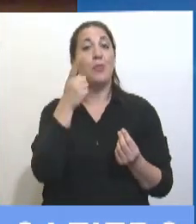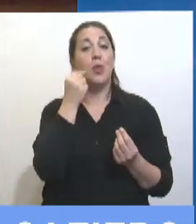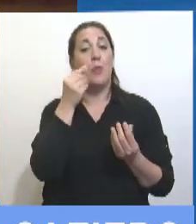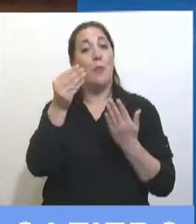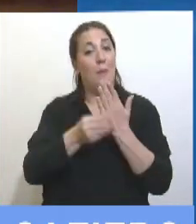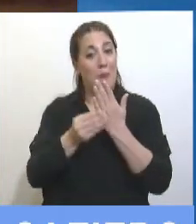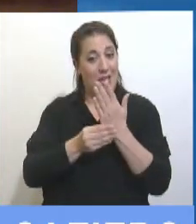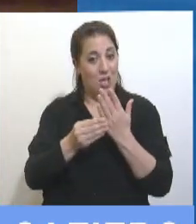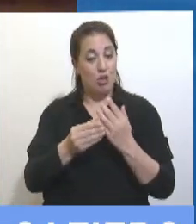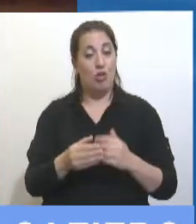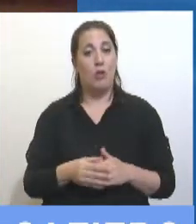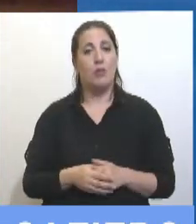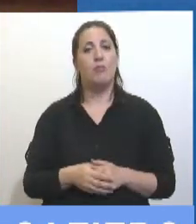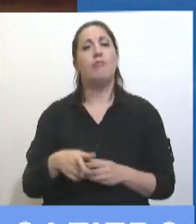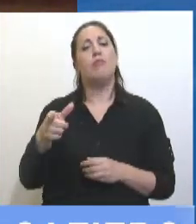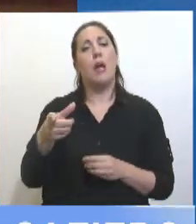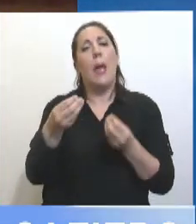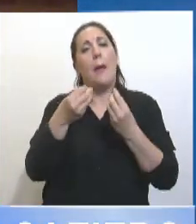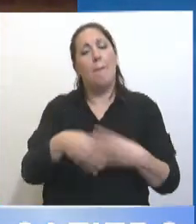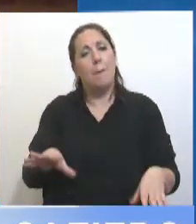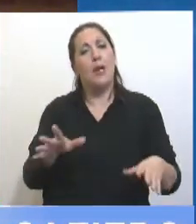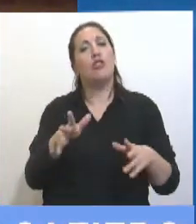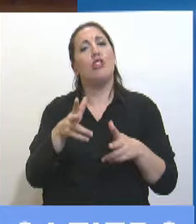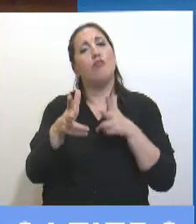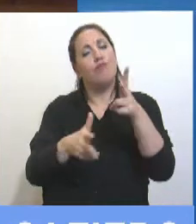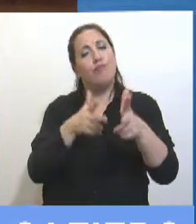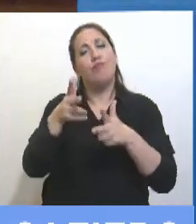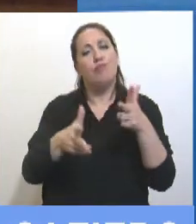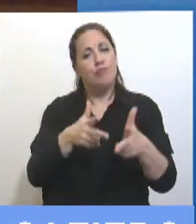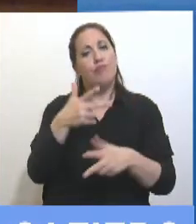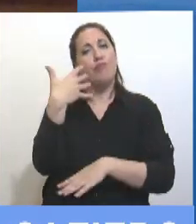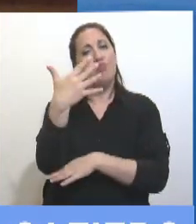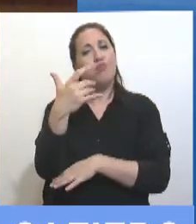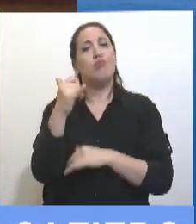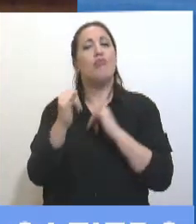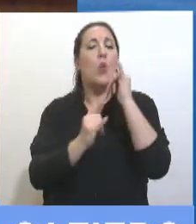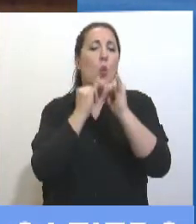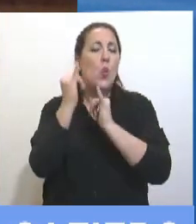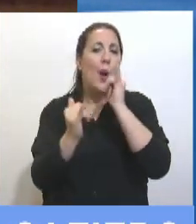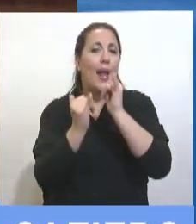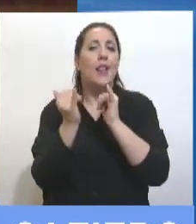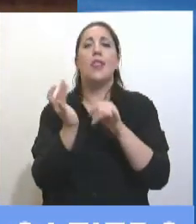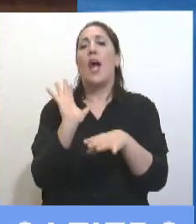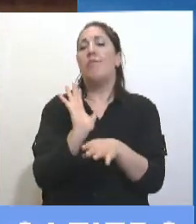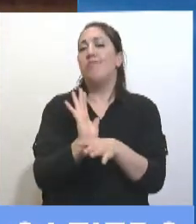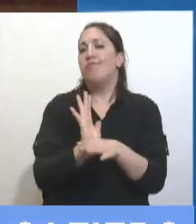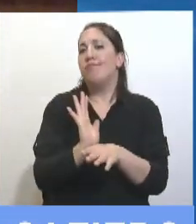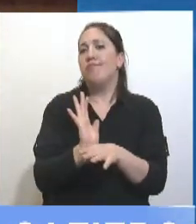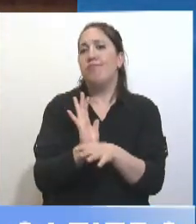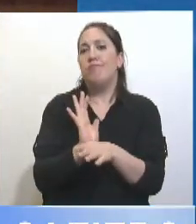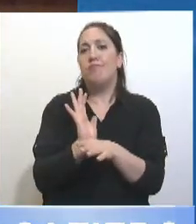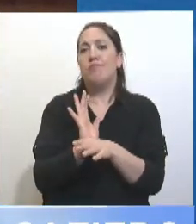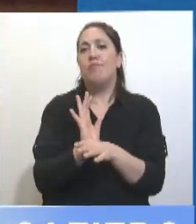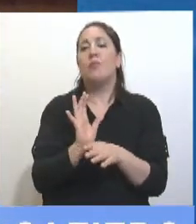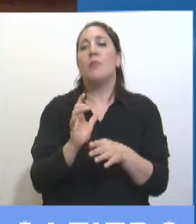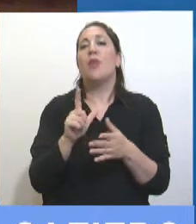comenzó su relato como si estuviéramos fundando